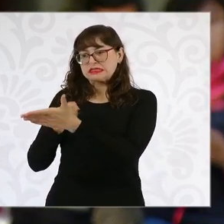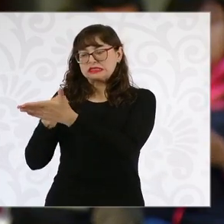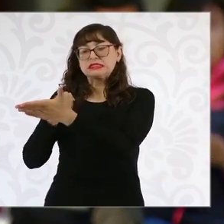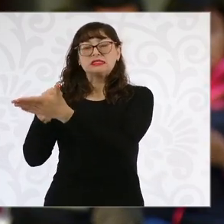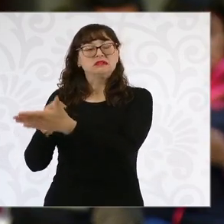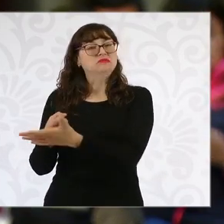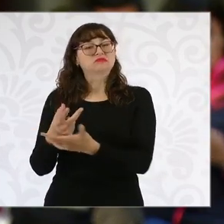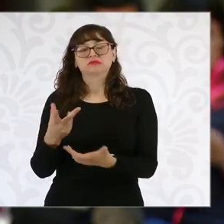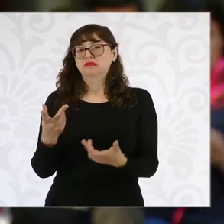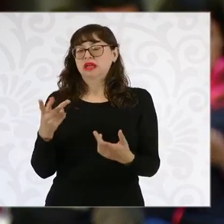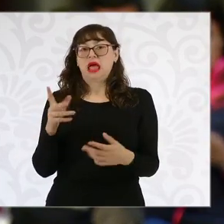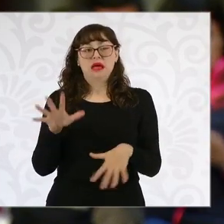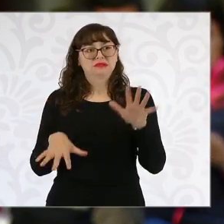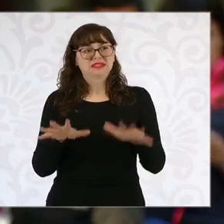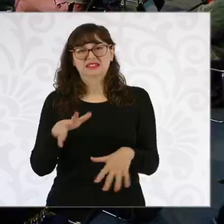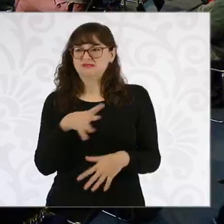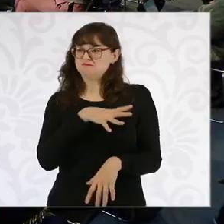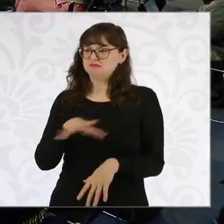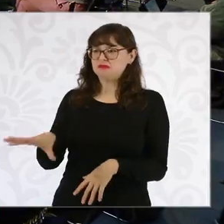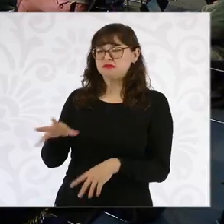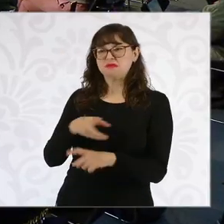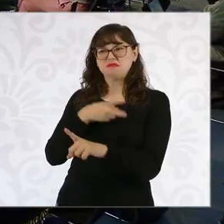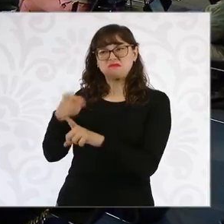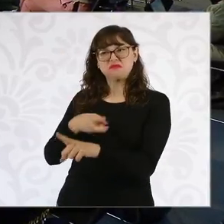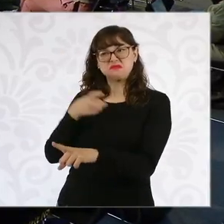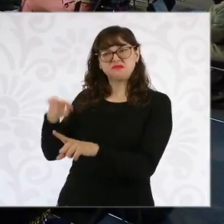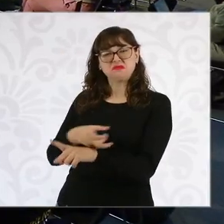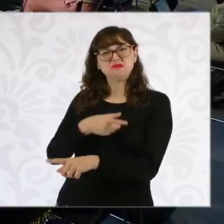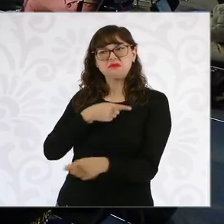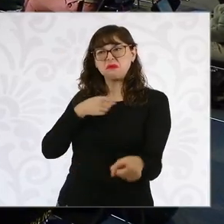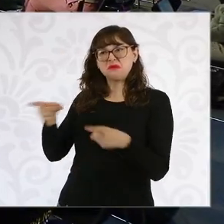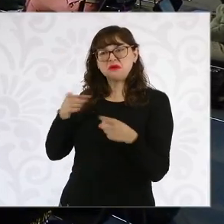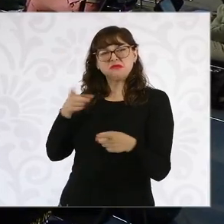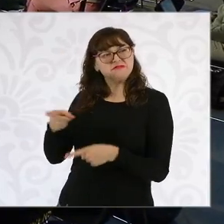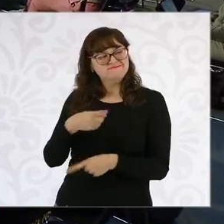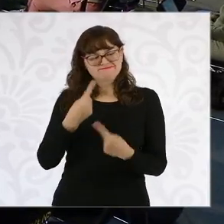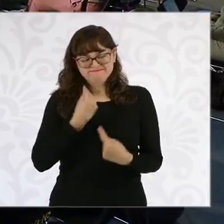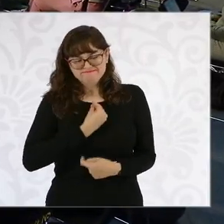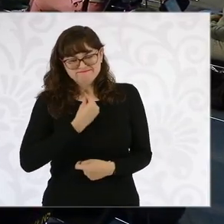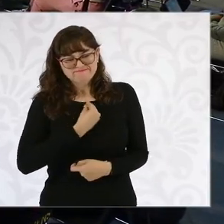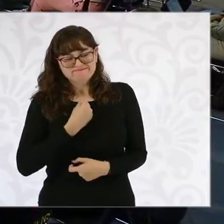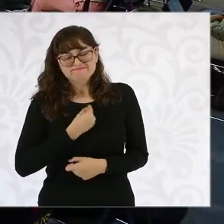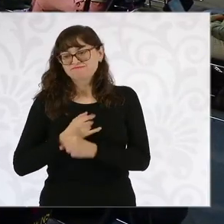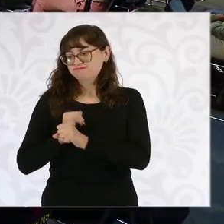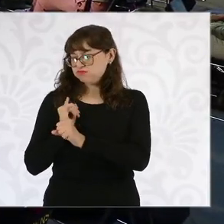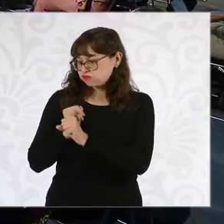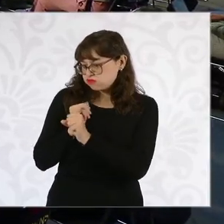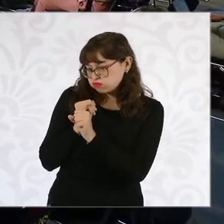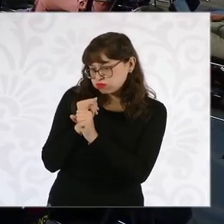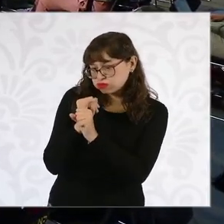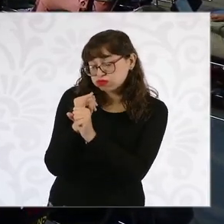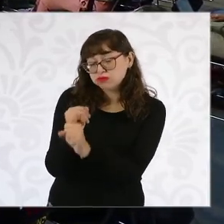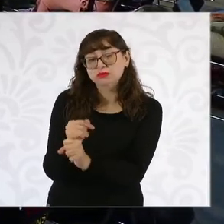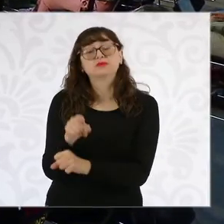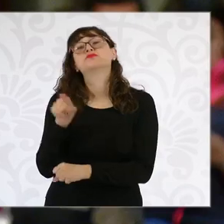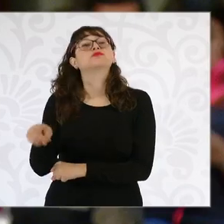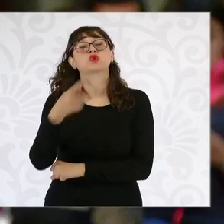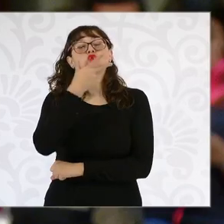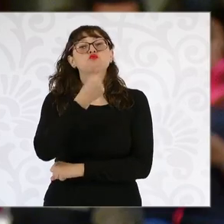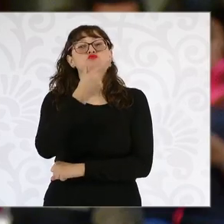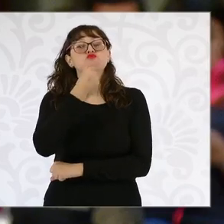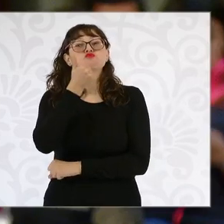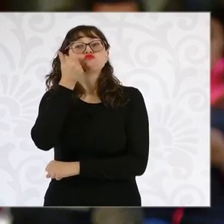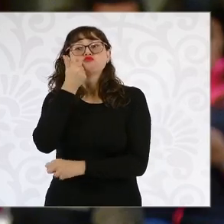el desprecio, a veces los insultos. Pero gracias a ella se pudo averiguar que en la ejecución de este estudiante